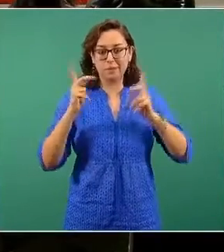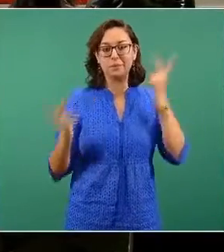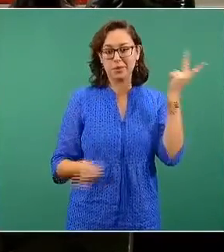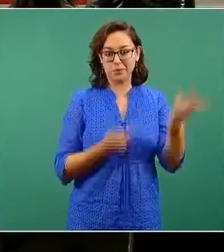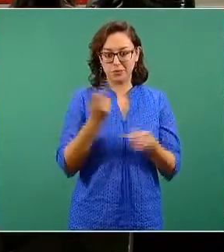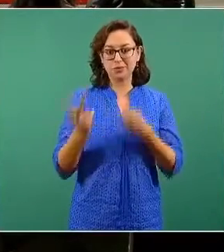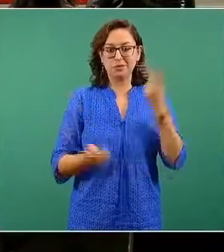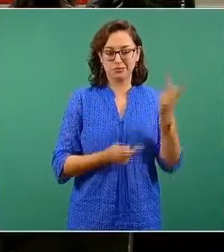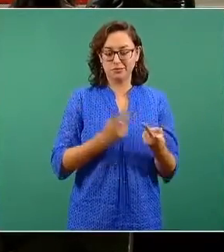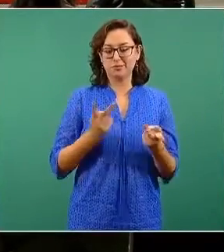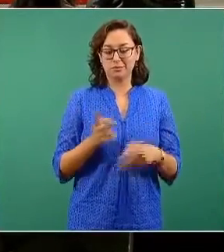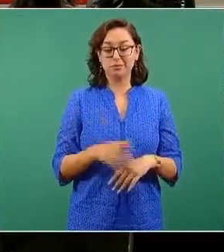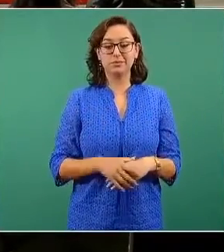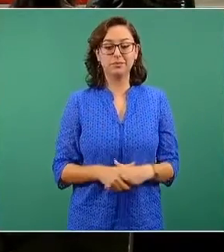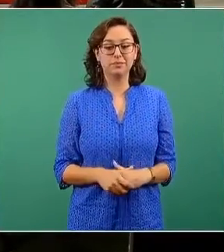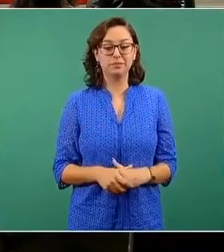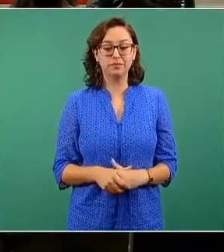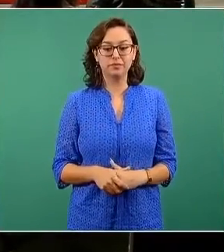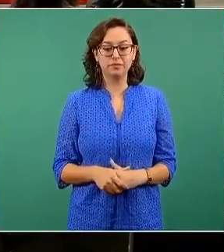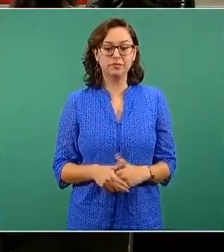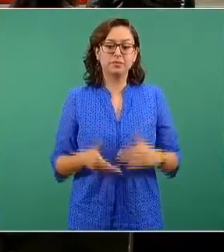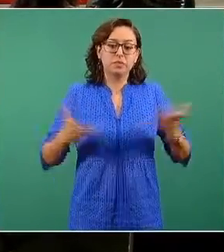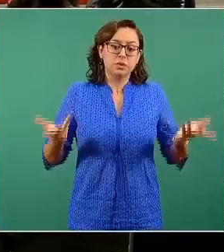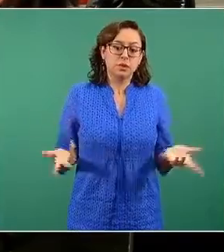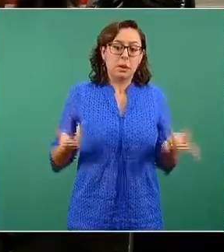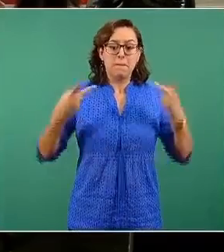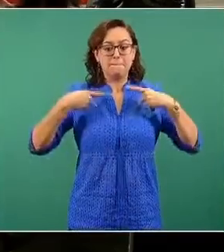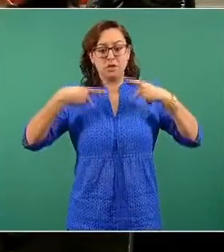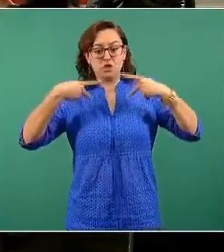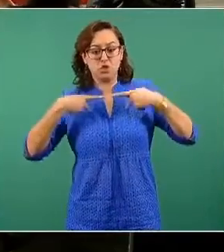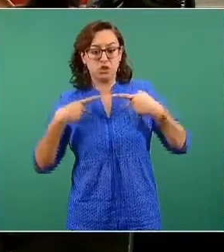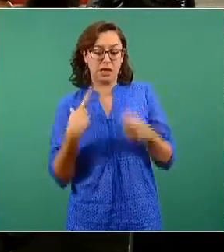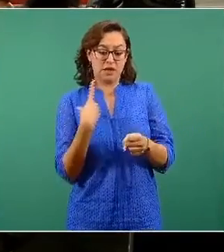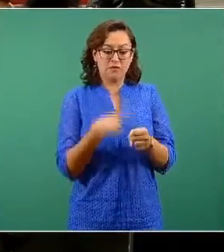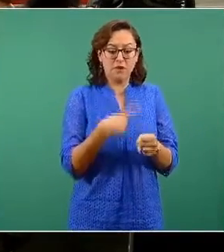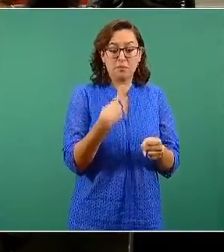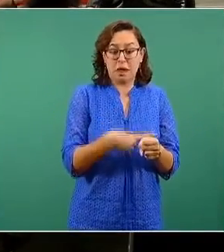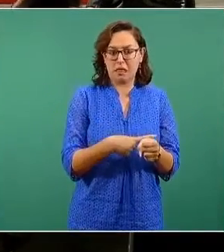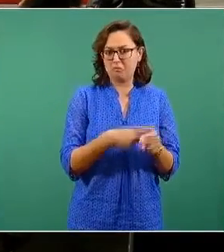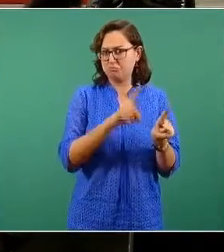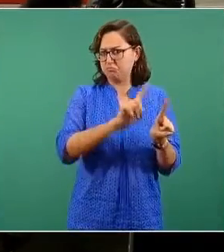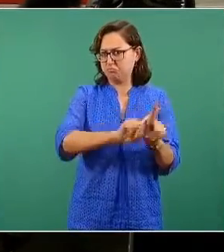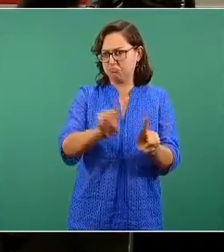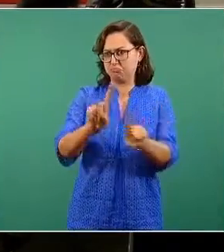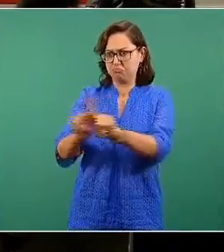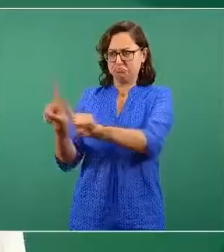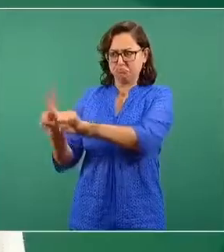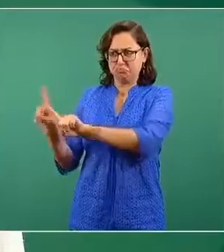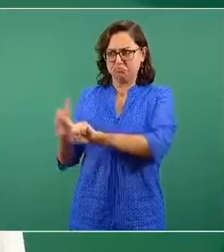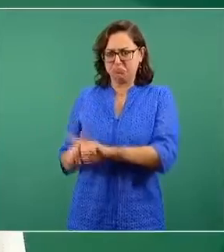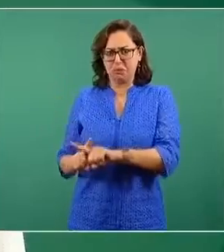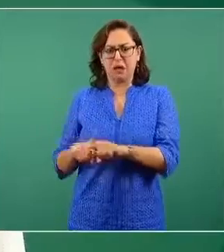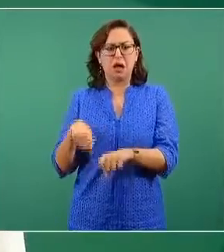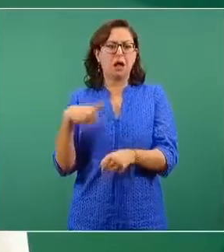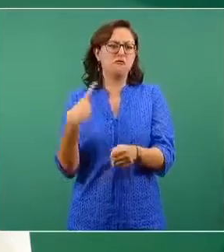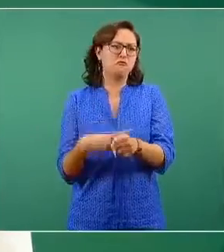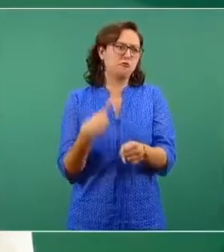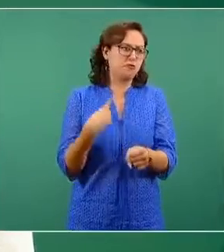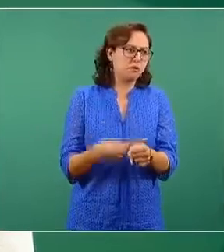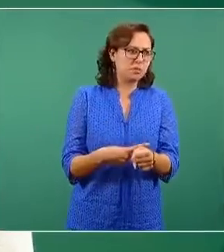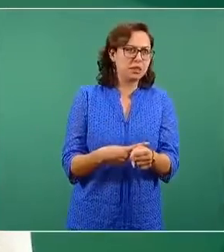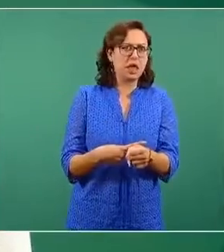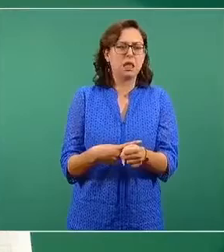la seleccionamos. En general, cuando una persona ha padecido alguna enfermedad, particularmente enfermedades